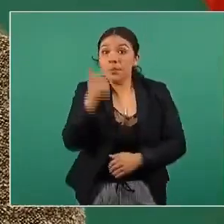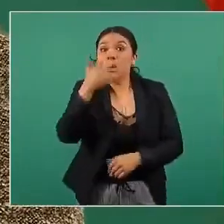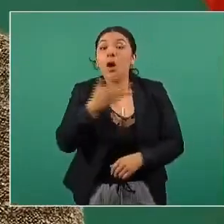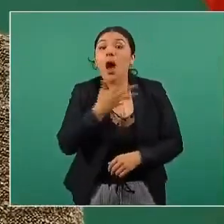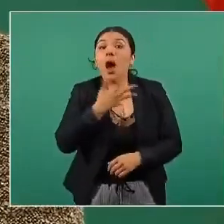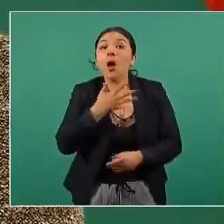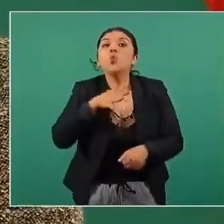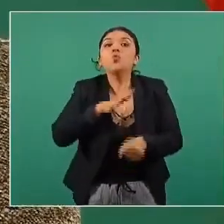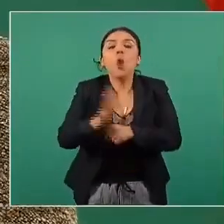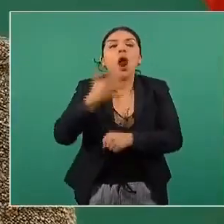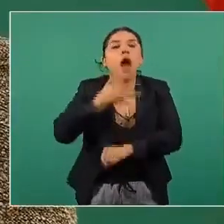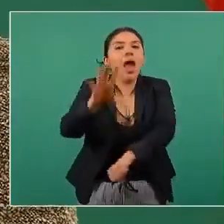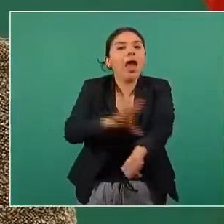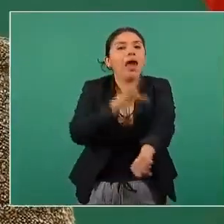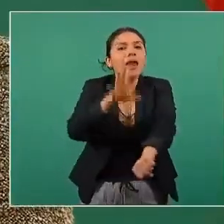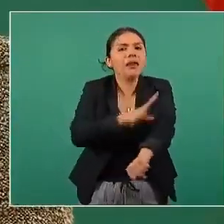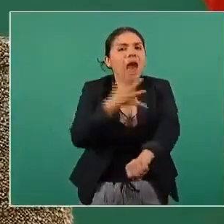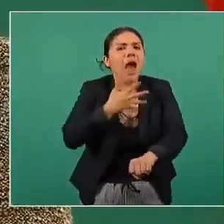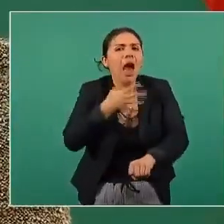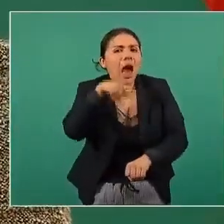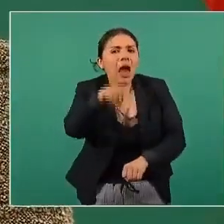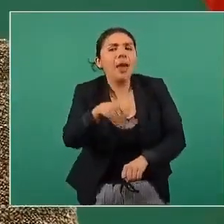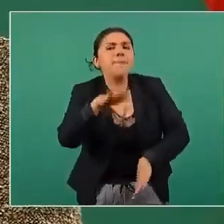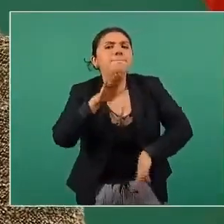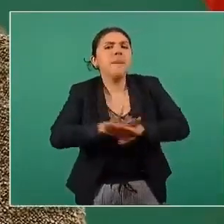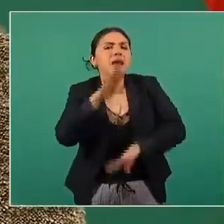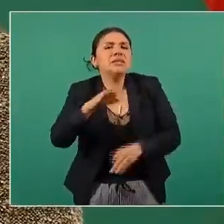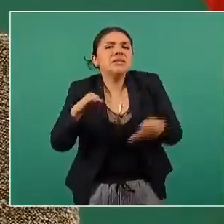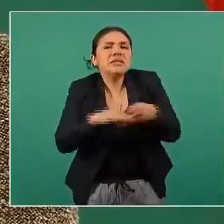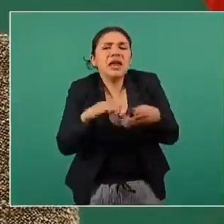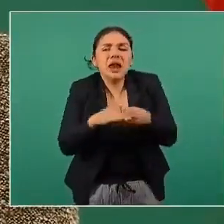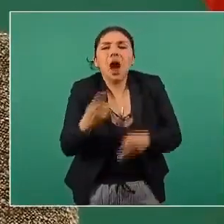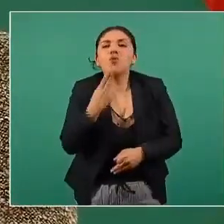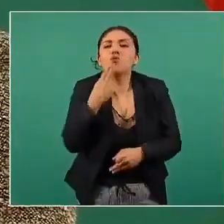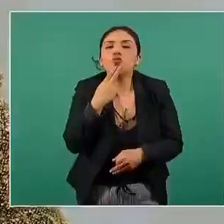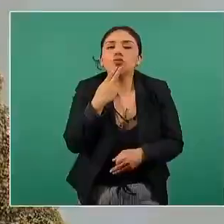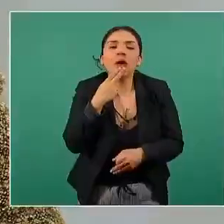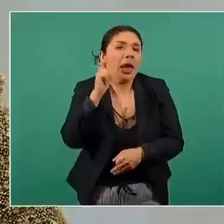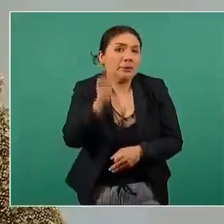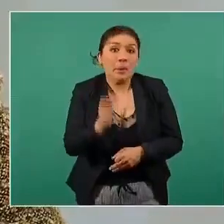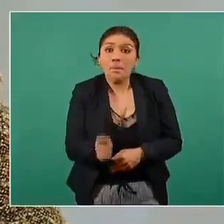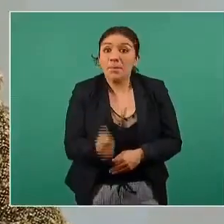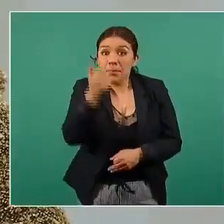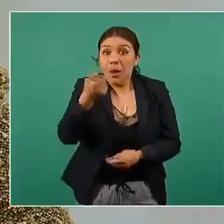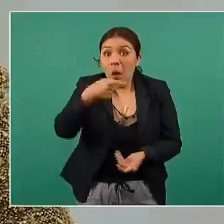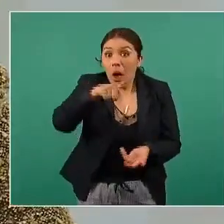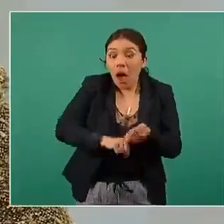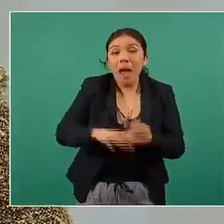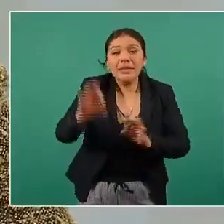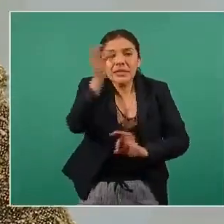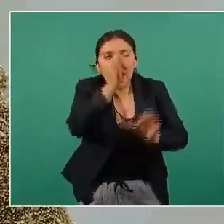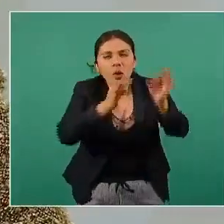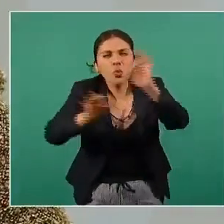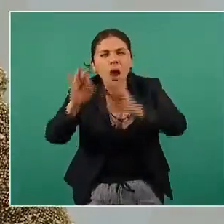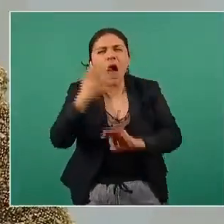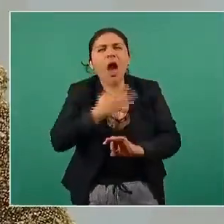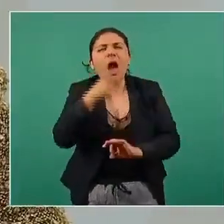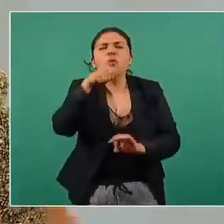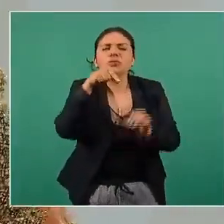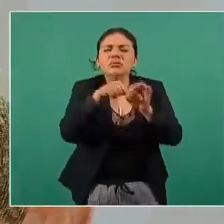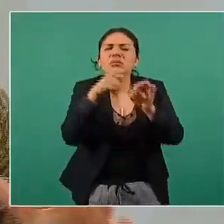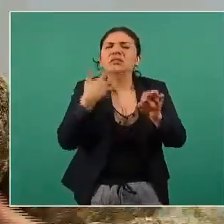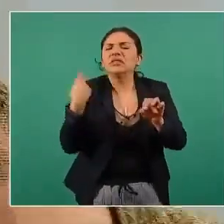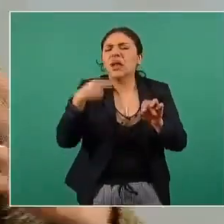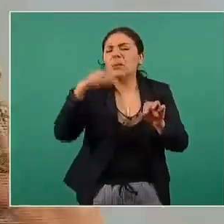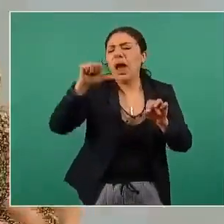disponible ahí que la la que es más accesible pues es primero dentro de la célula hay una cuestión que se llama